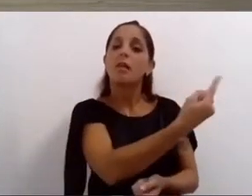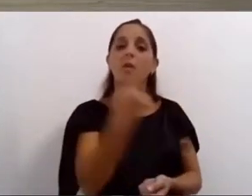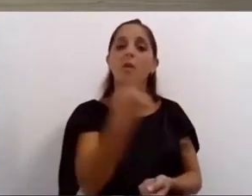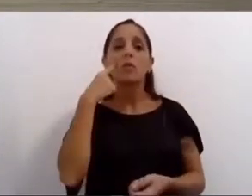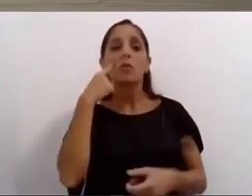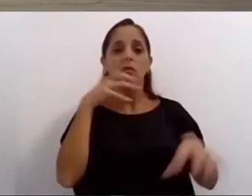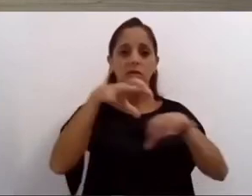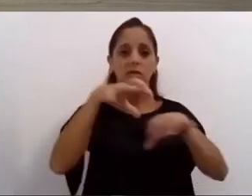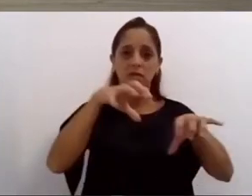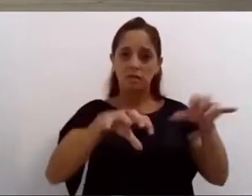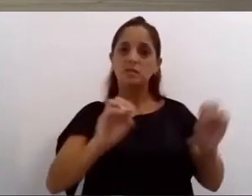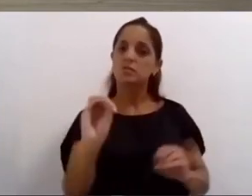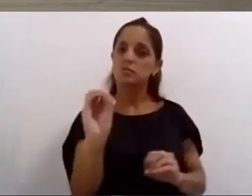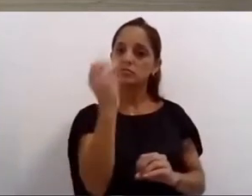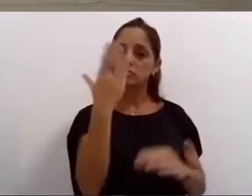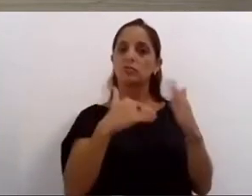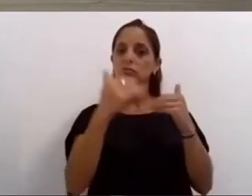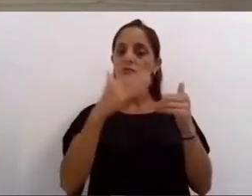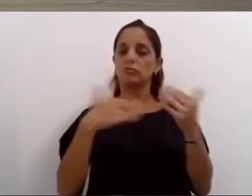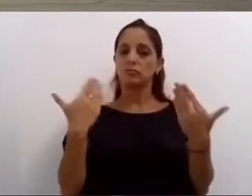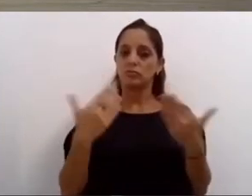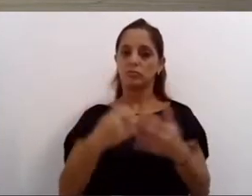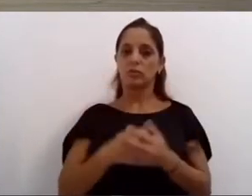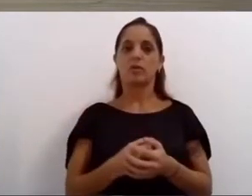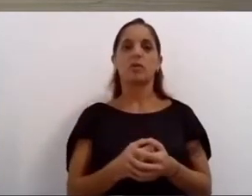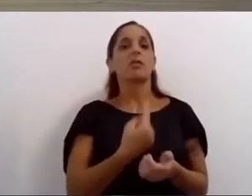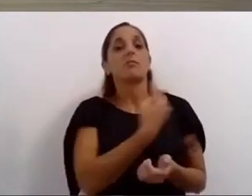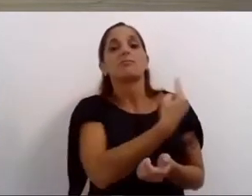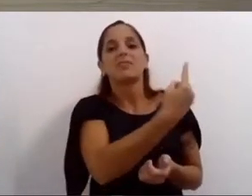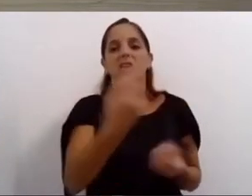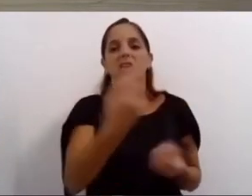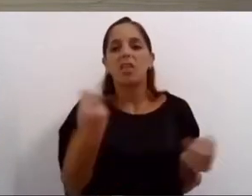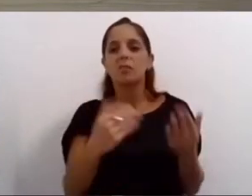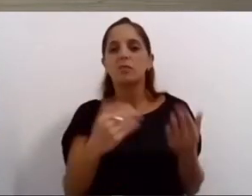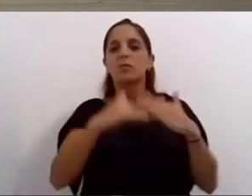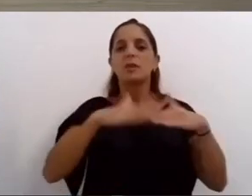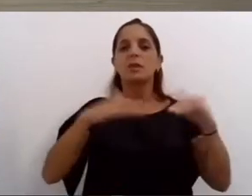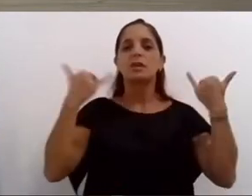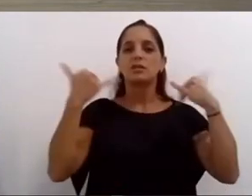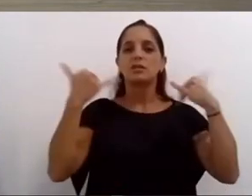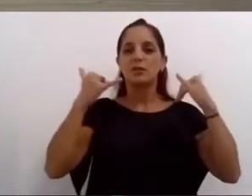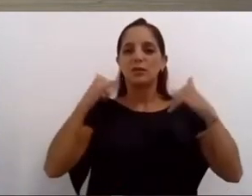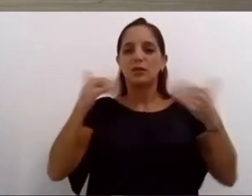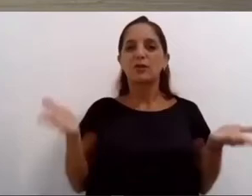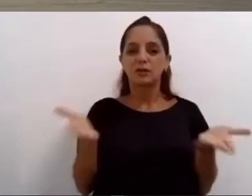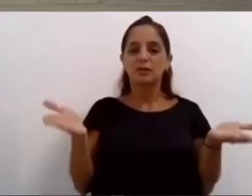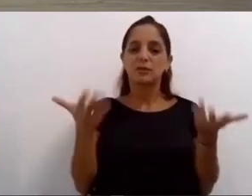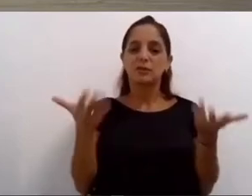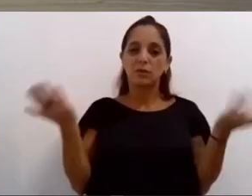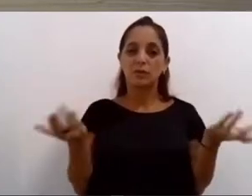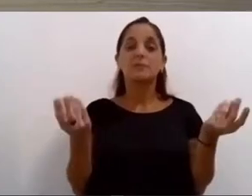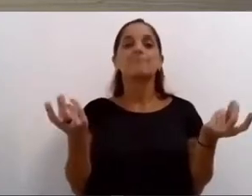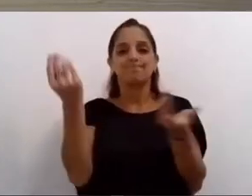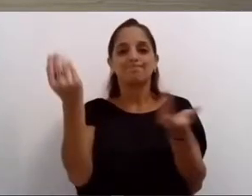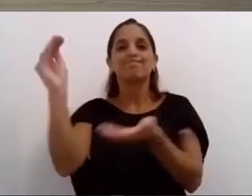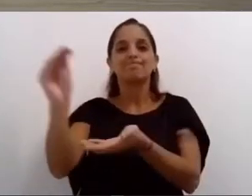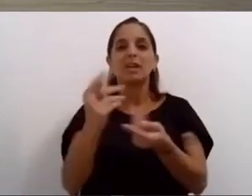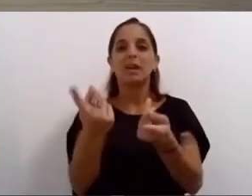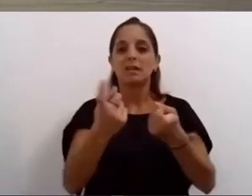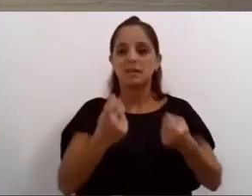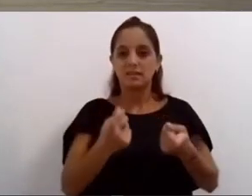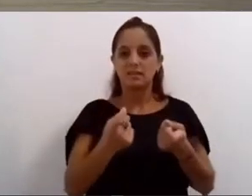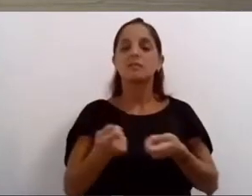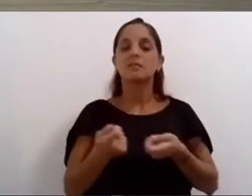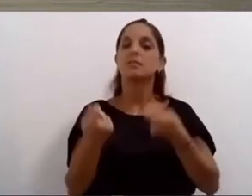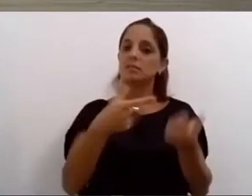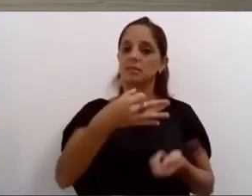cada uno de estos lugares contienen y asisten a niños niñas y jóvenes y merecen esos recursos para mejorar las condiciones en las